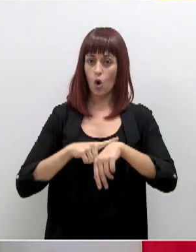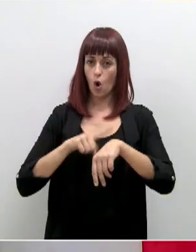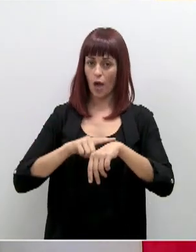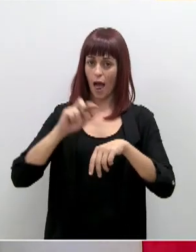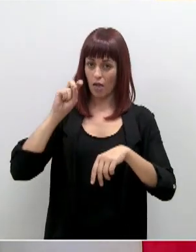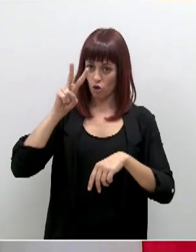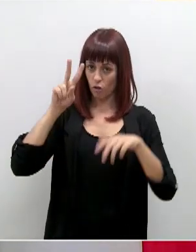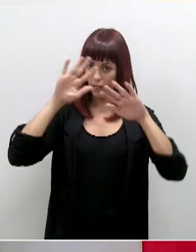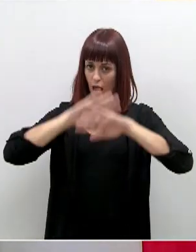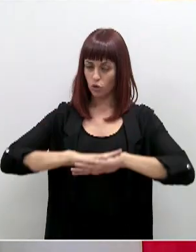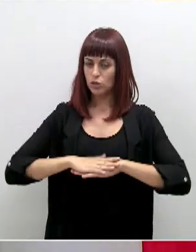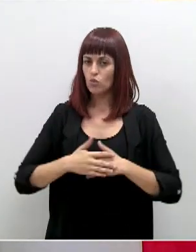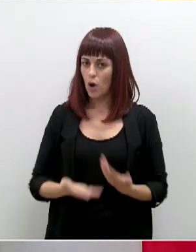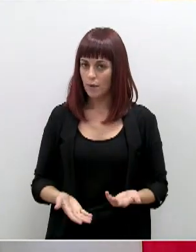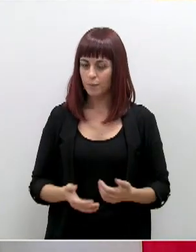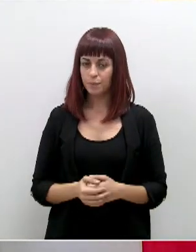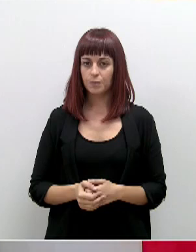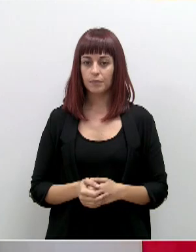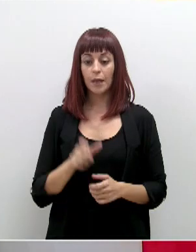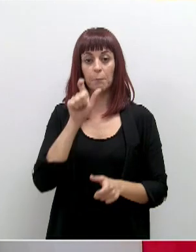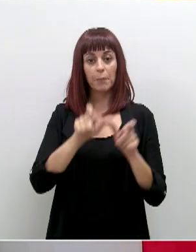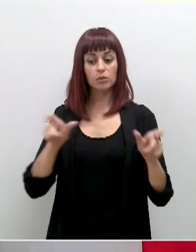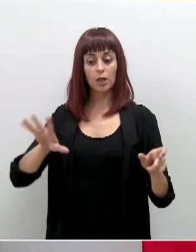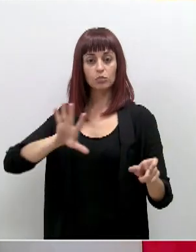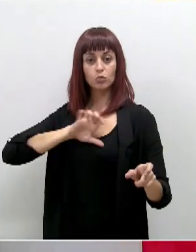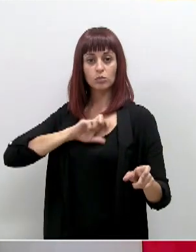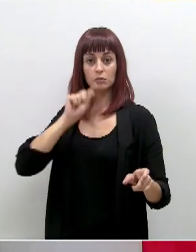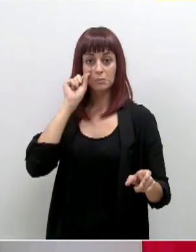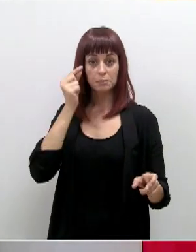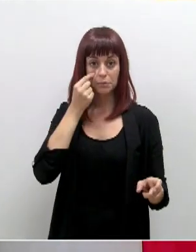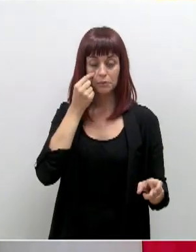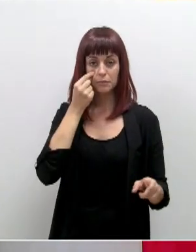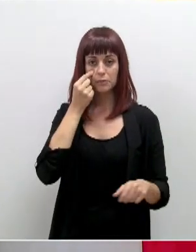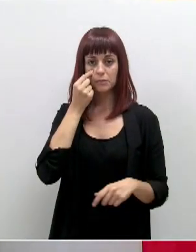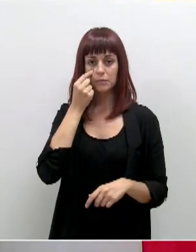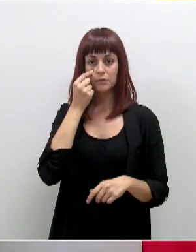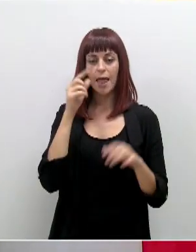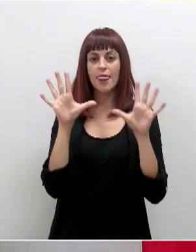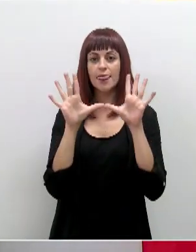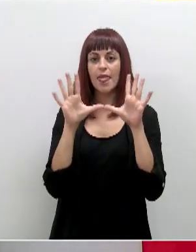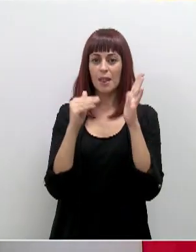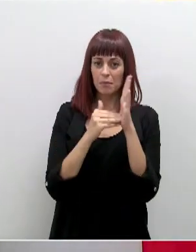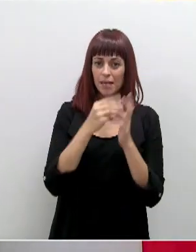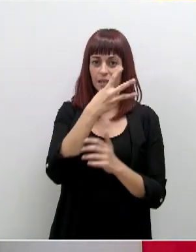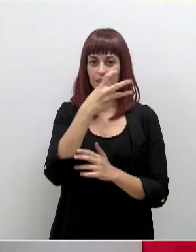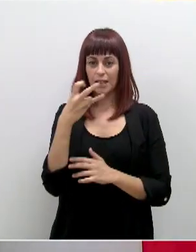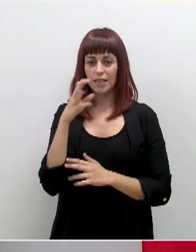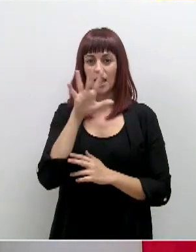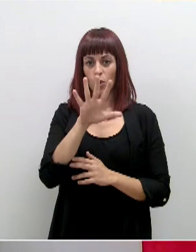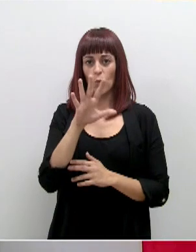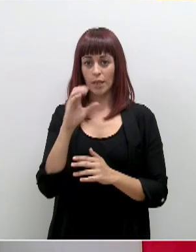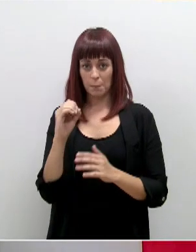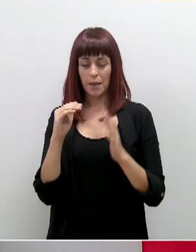.59, era la siguiente. El número de casos activos detectados era de 10.355 personas